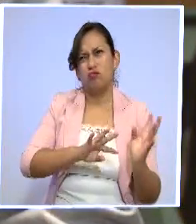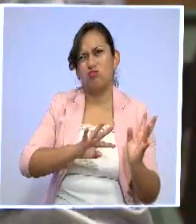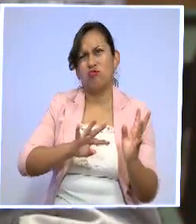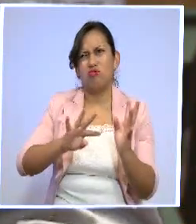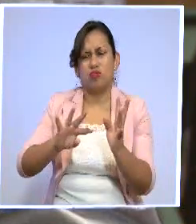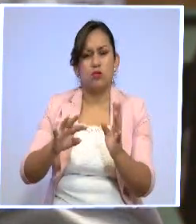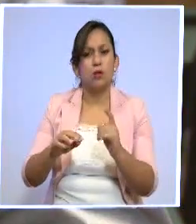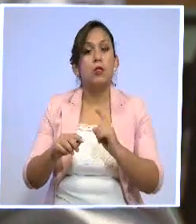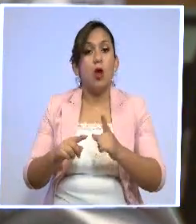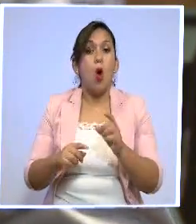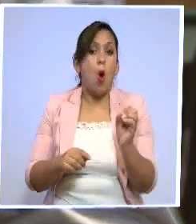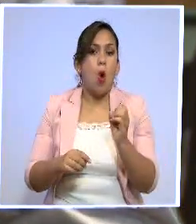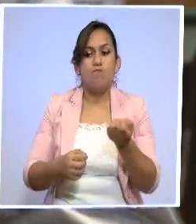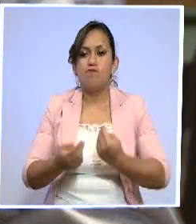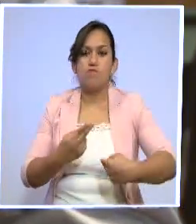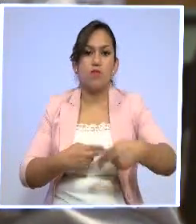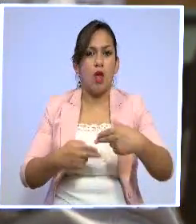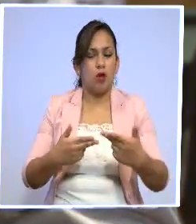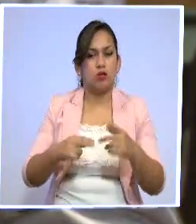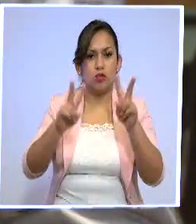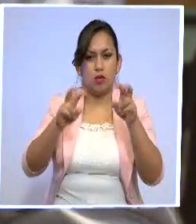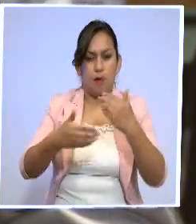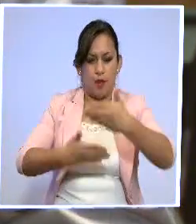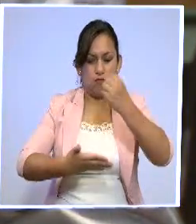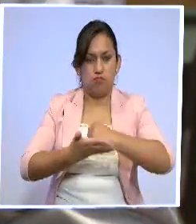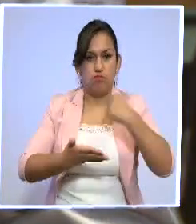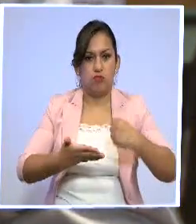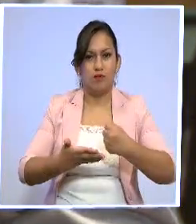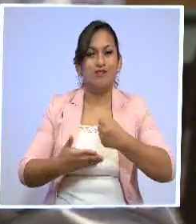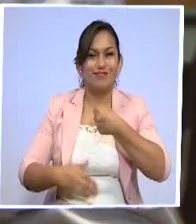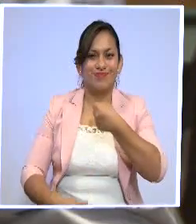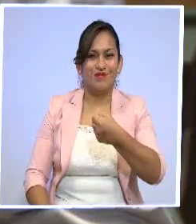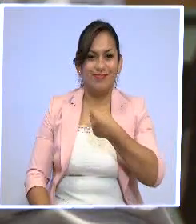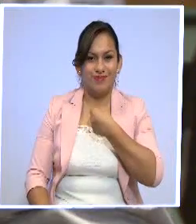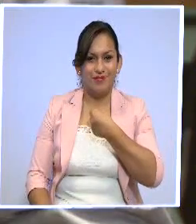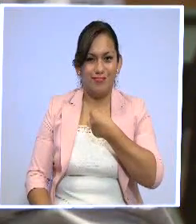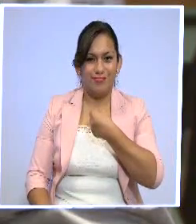huelga y la negociación colectiva. Es el tema de nuestra primera entrevista.